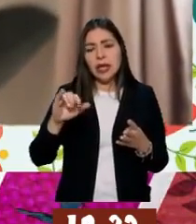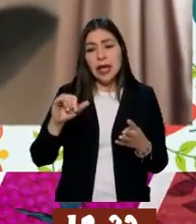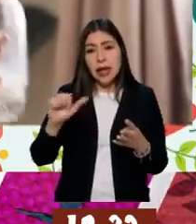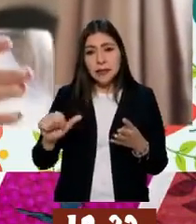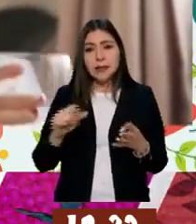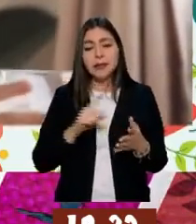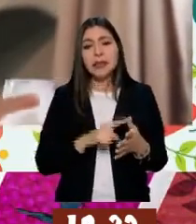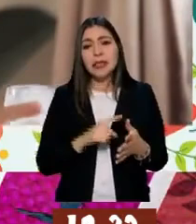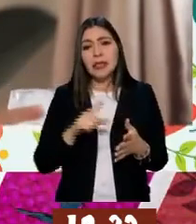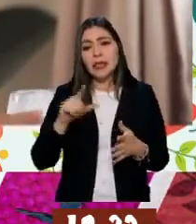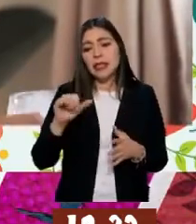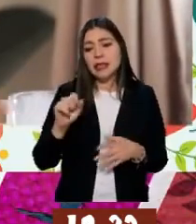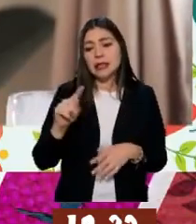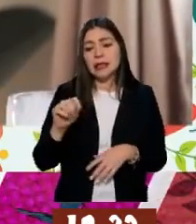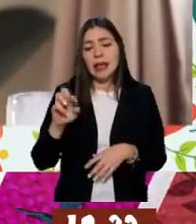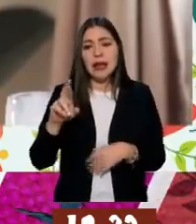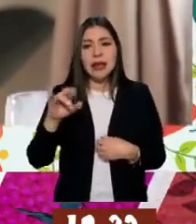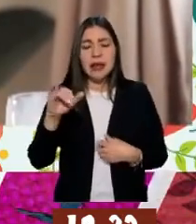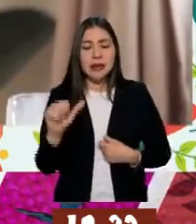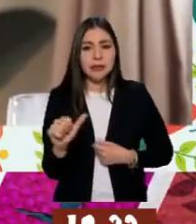y la listeria.